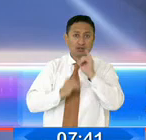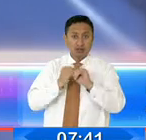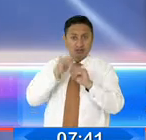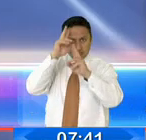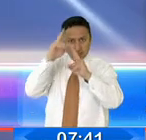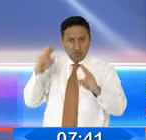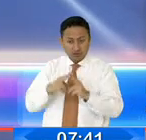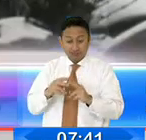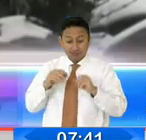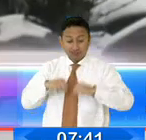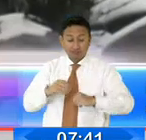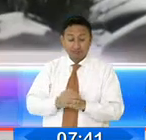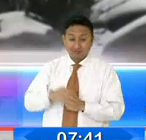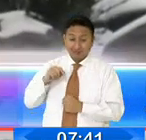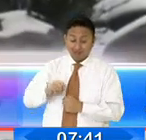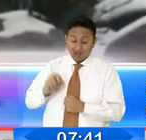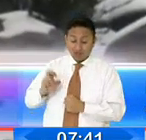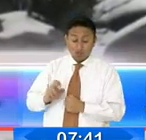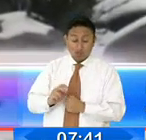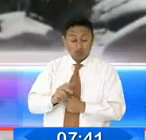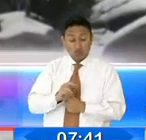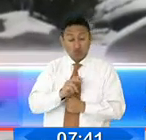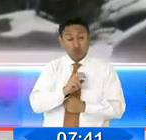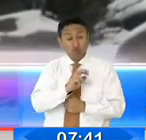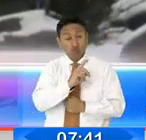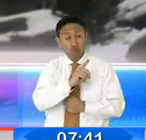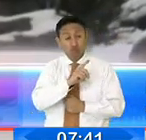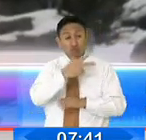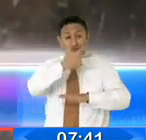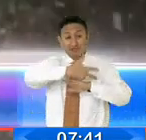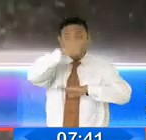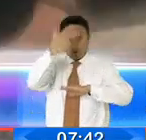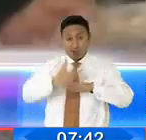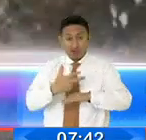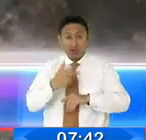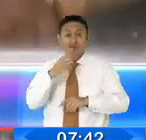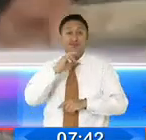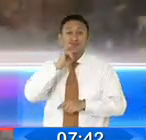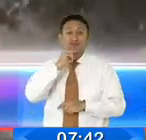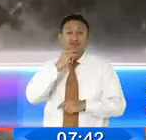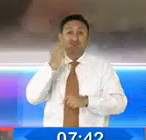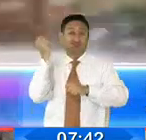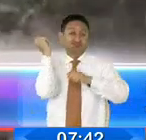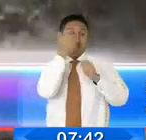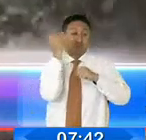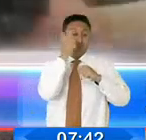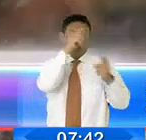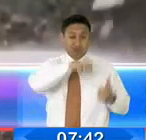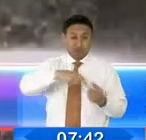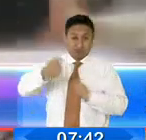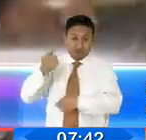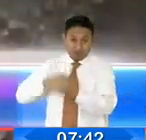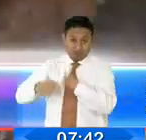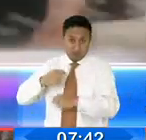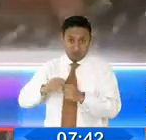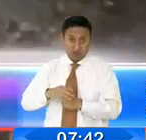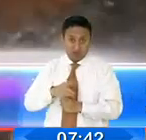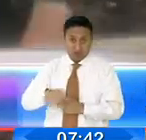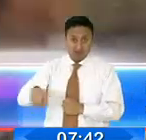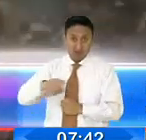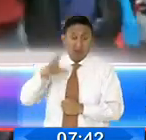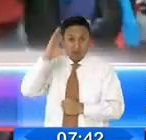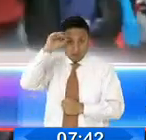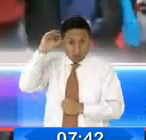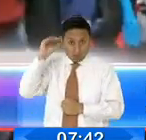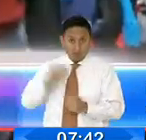por subir desde San Andrés hacia las minas de hielo del nevado chimborazo para extraer bloques y comercializarlos en el mercado de la merced en Río